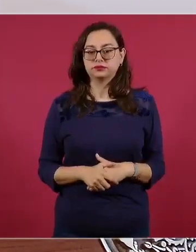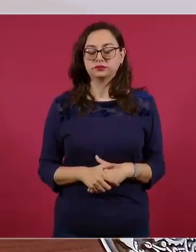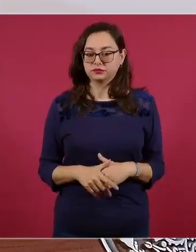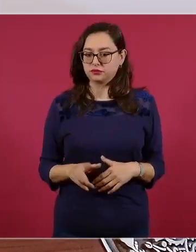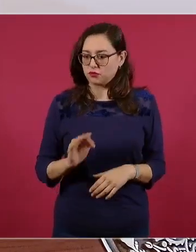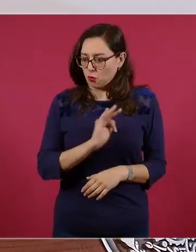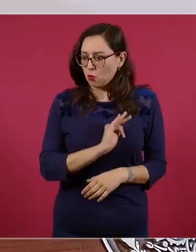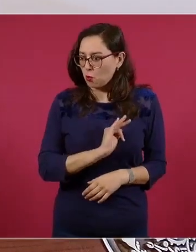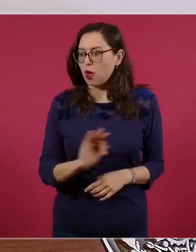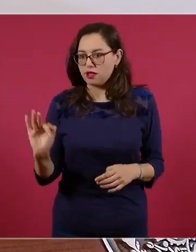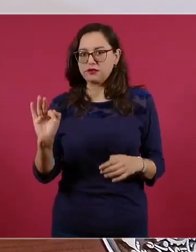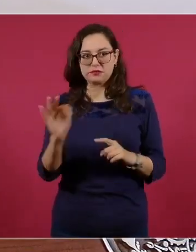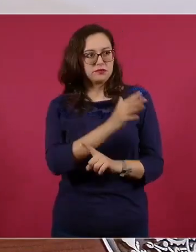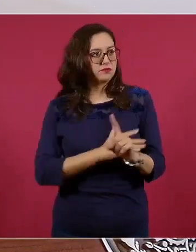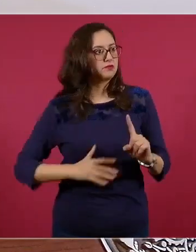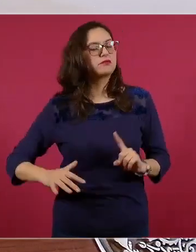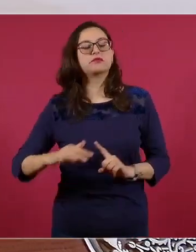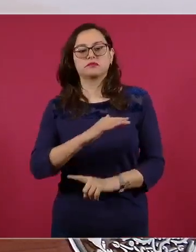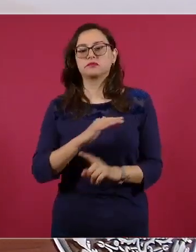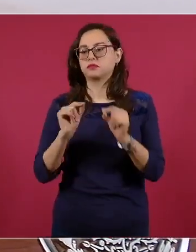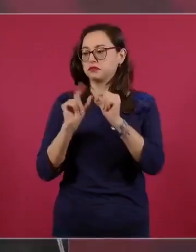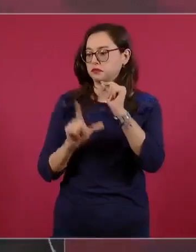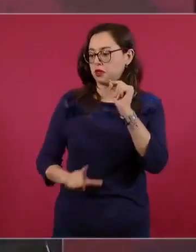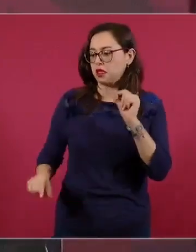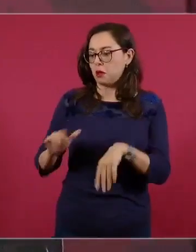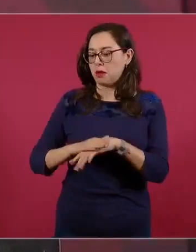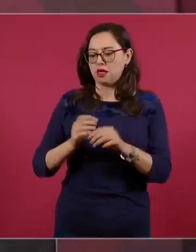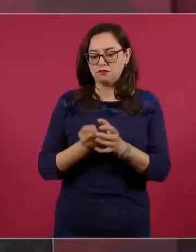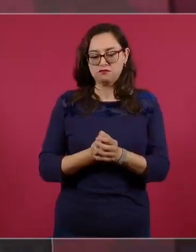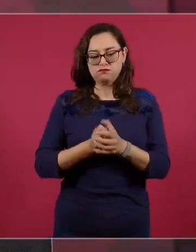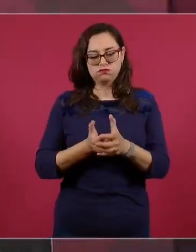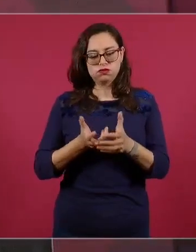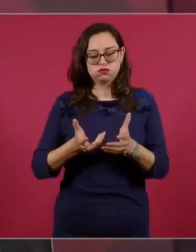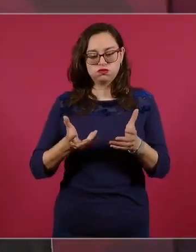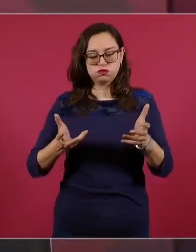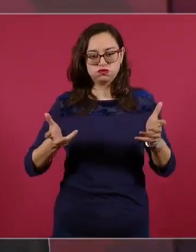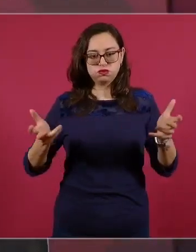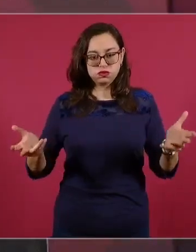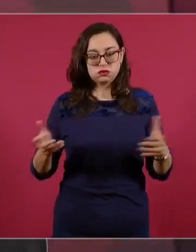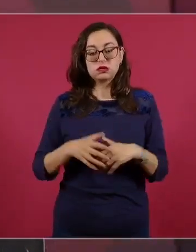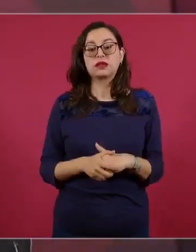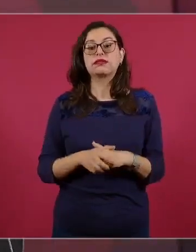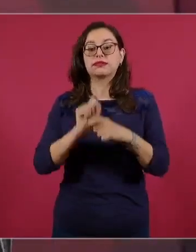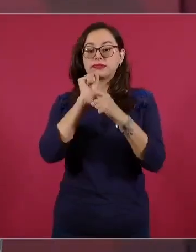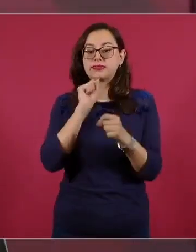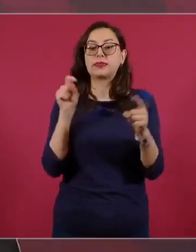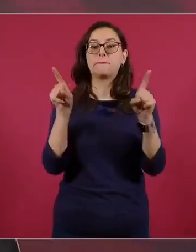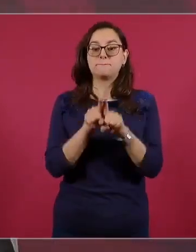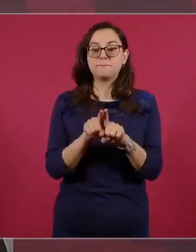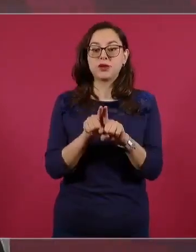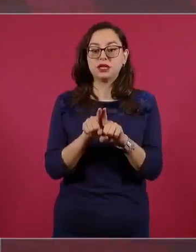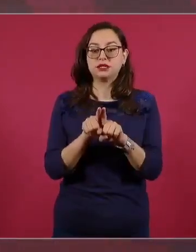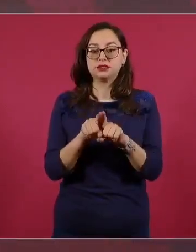para que México continúe creciendo y sobre todo que cada